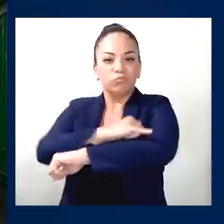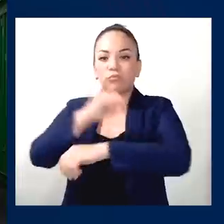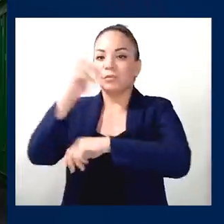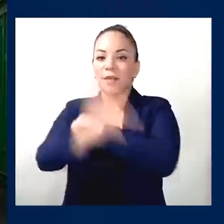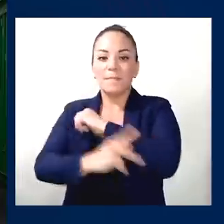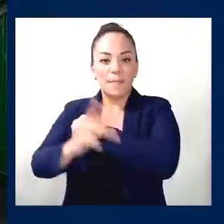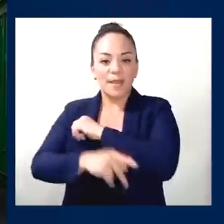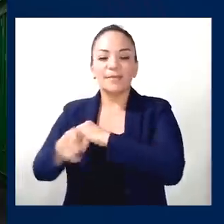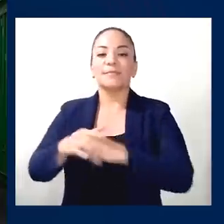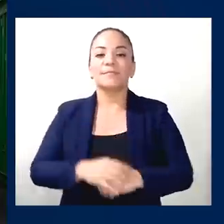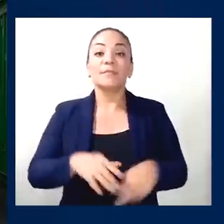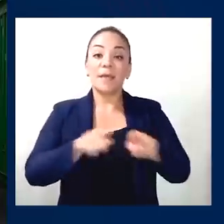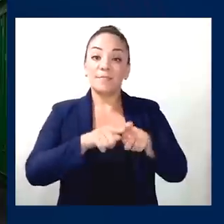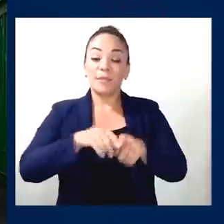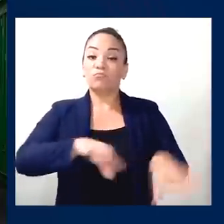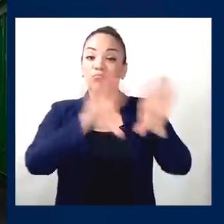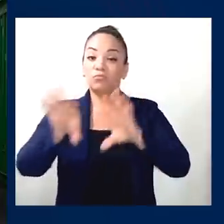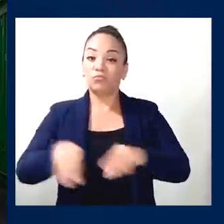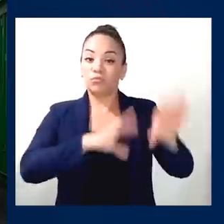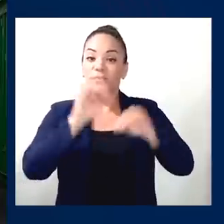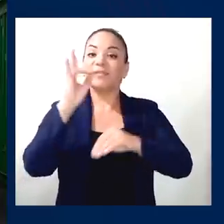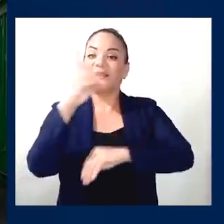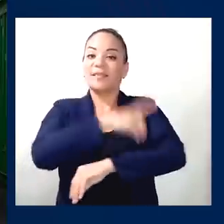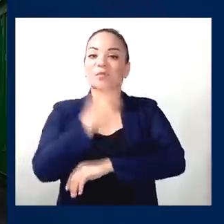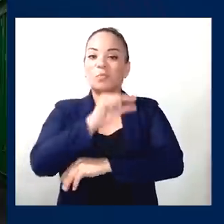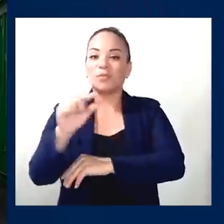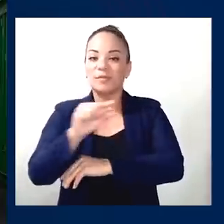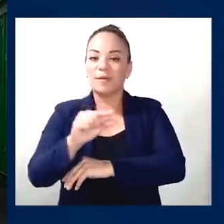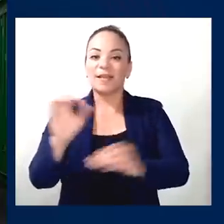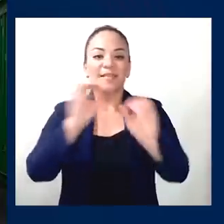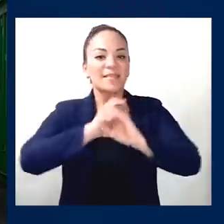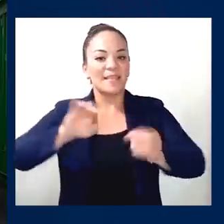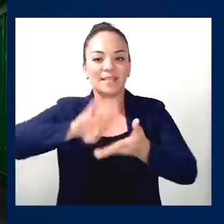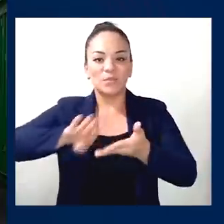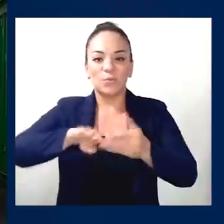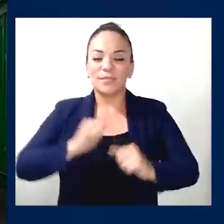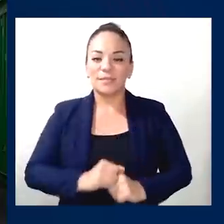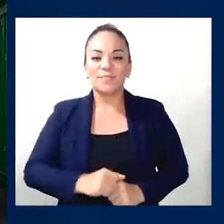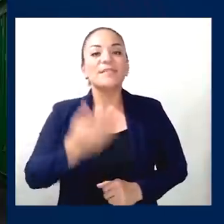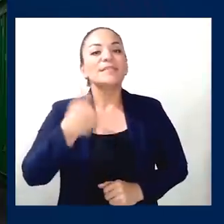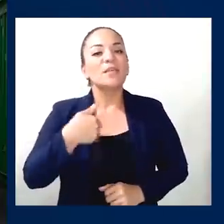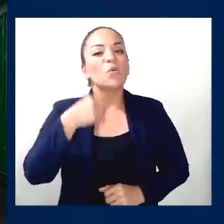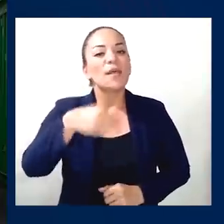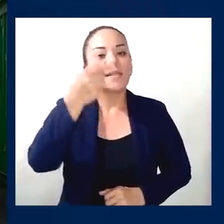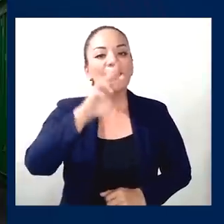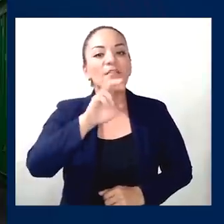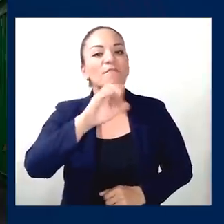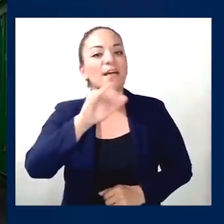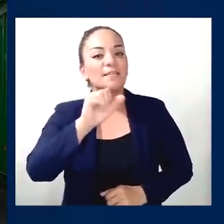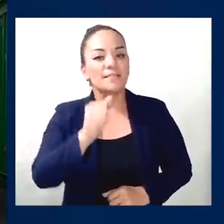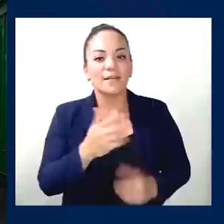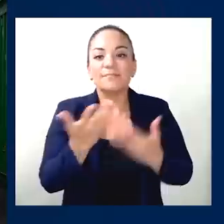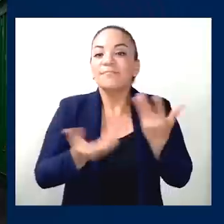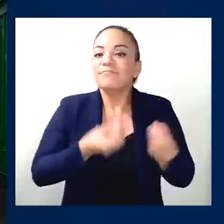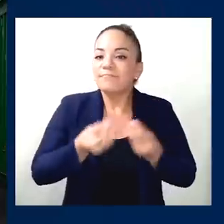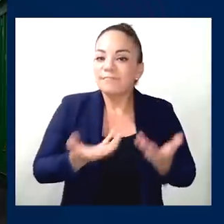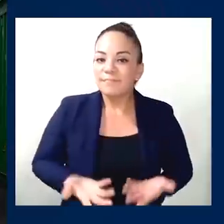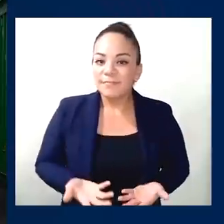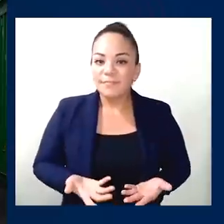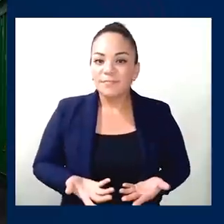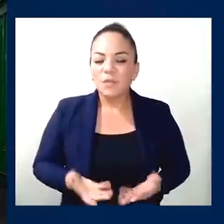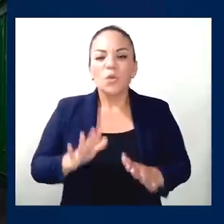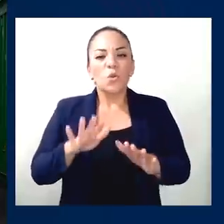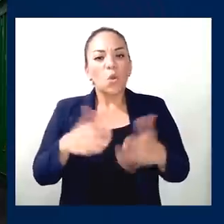24 horas al día, 7 días a la semana. No más excusas. Pero, señor gerente Raxa, ¿de cómo